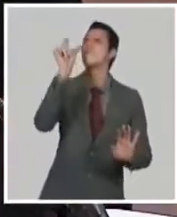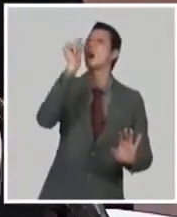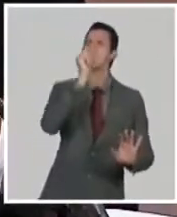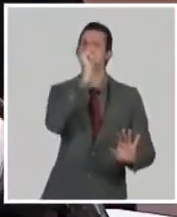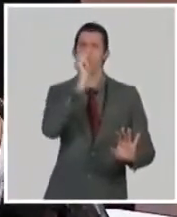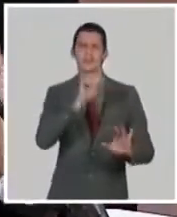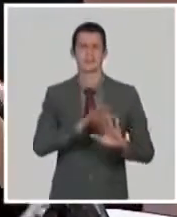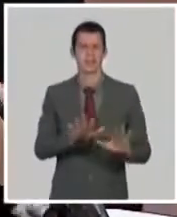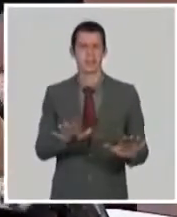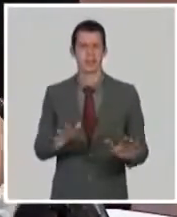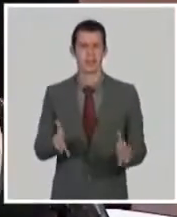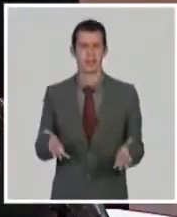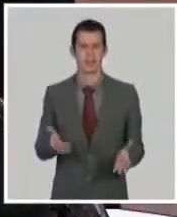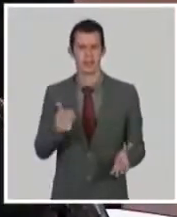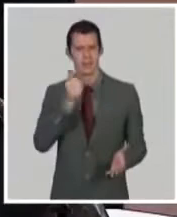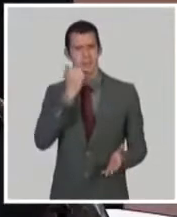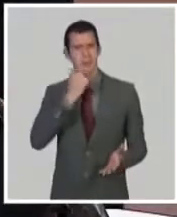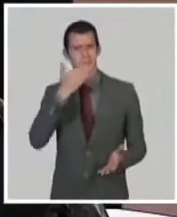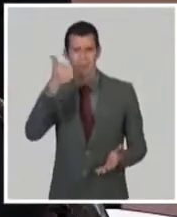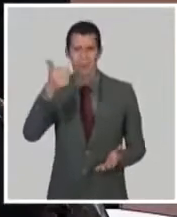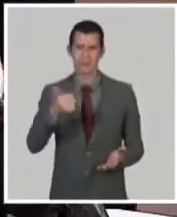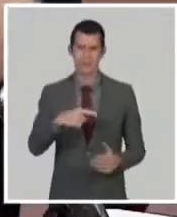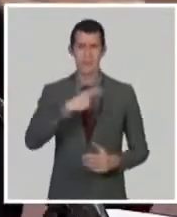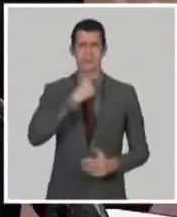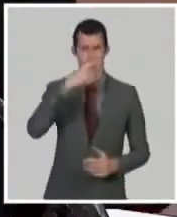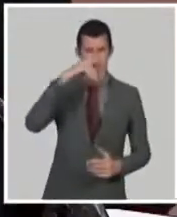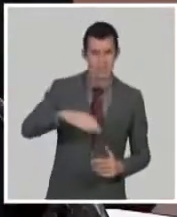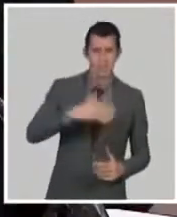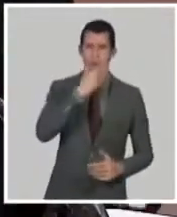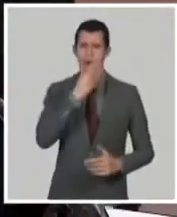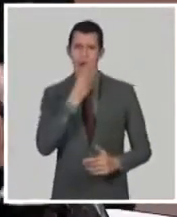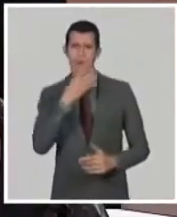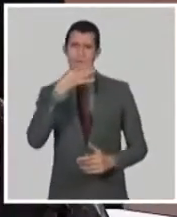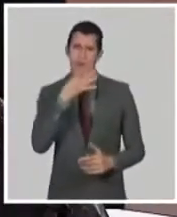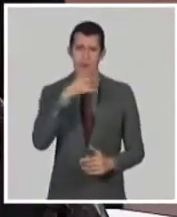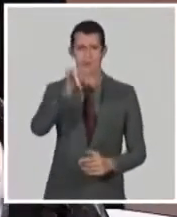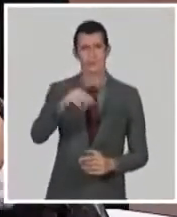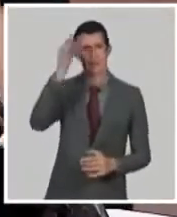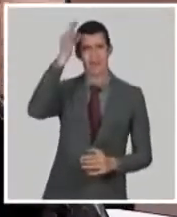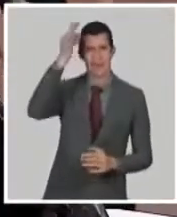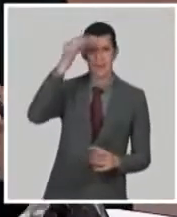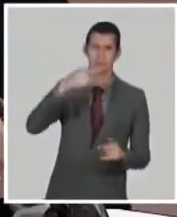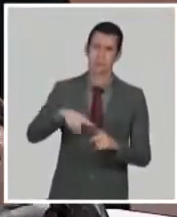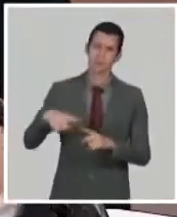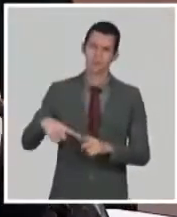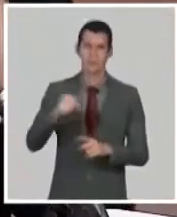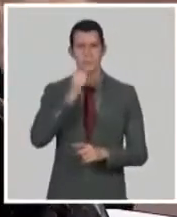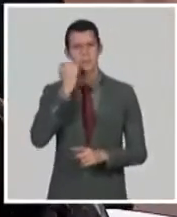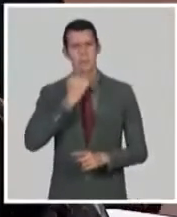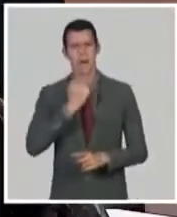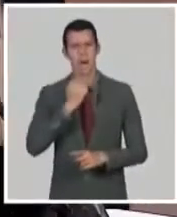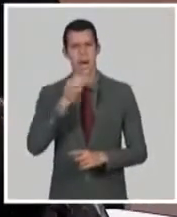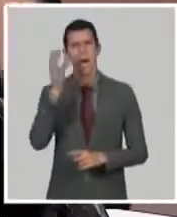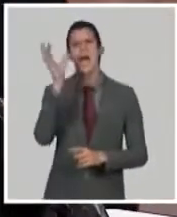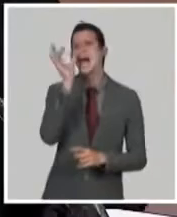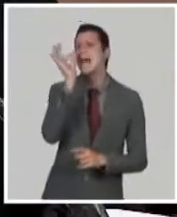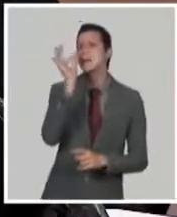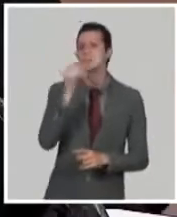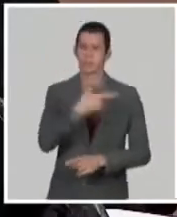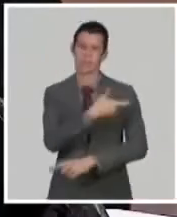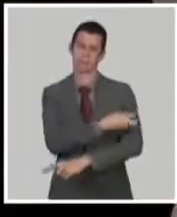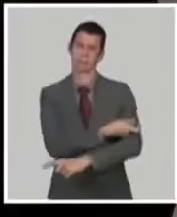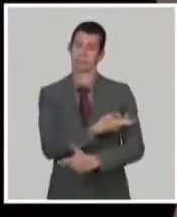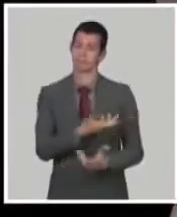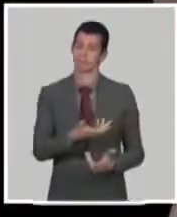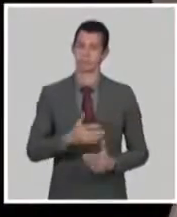mejor, porque aquí sabemos que la inmunología, la maduración de la respuesta es más efectiva cuando uno inmuniza. Cuando ya